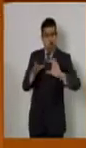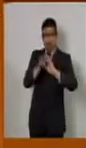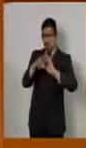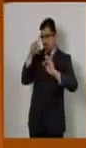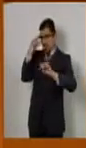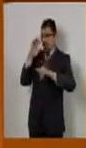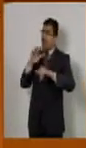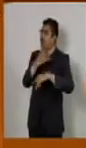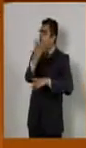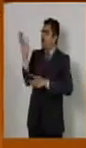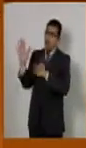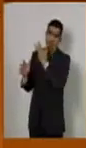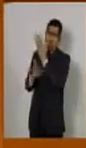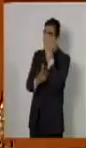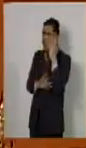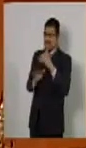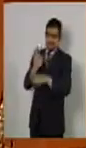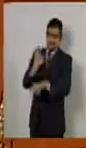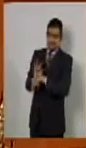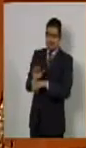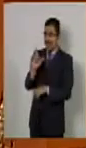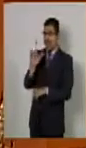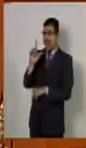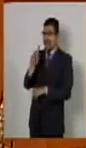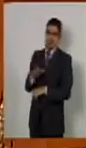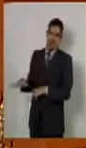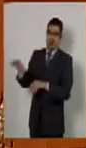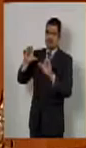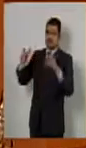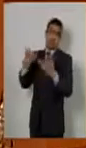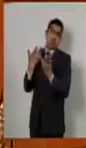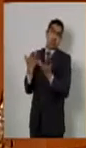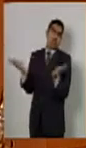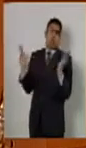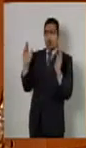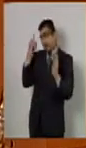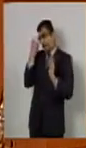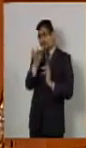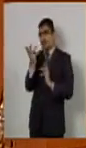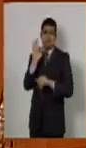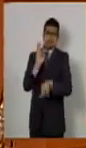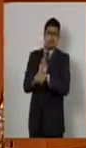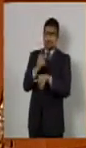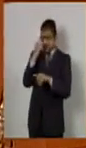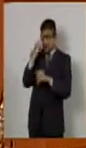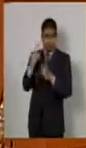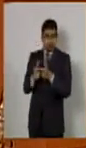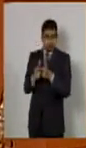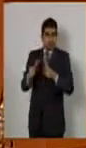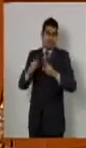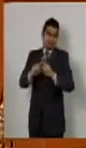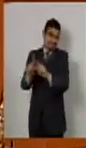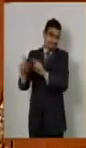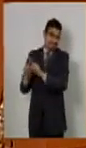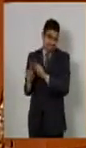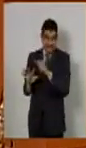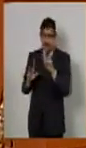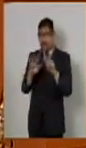protección de la selva lacandona, un espacio crítico para la biodiversidad y la cultura mexicana.